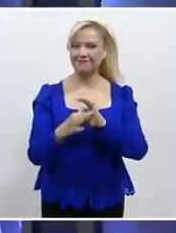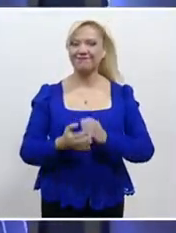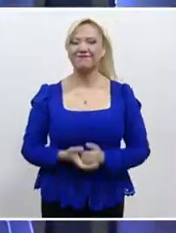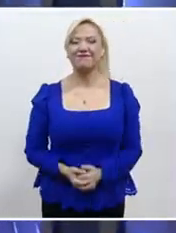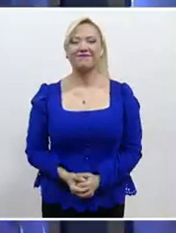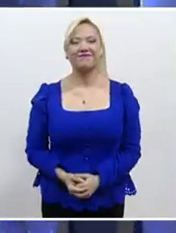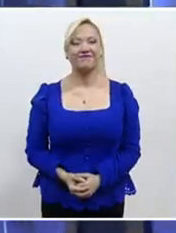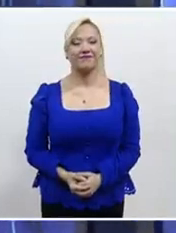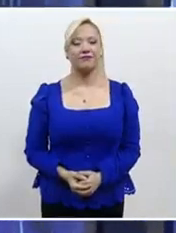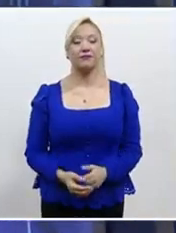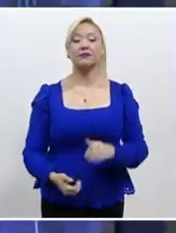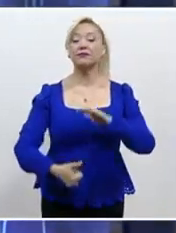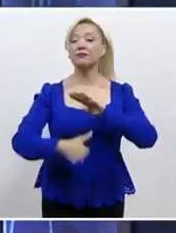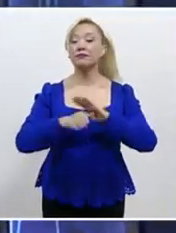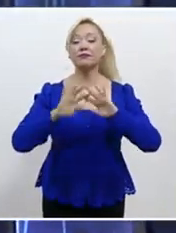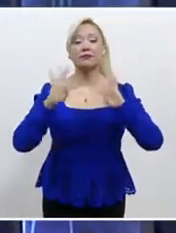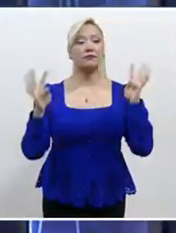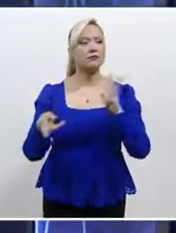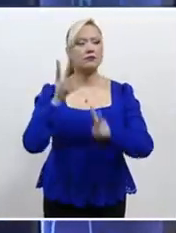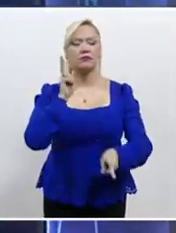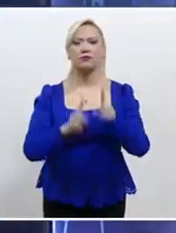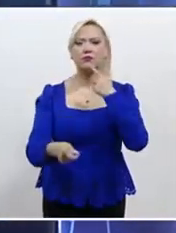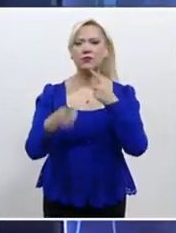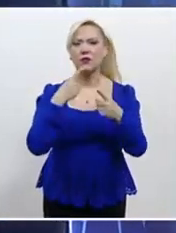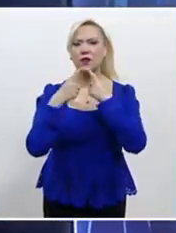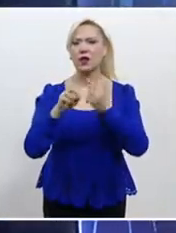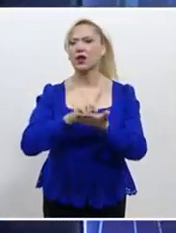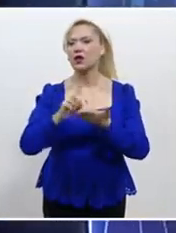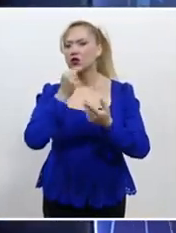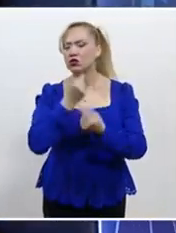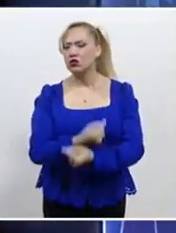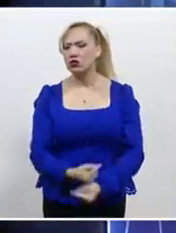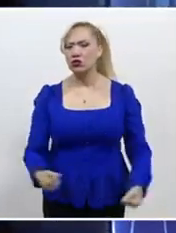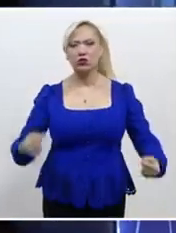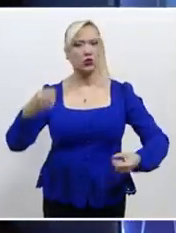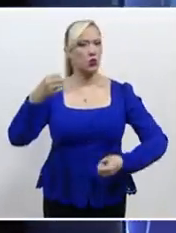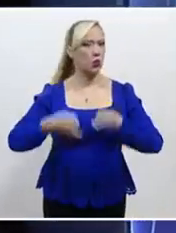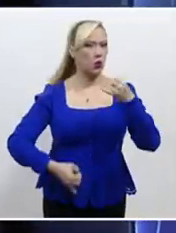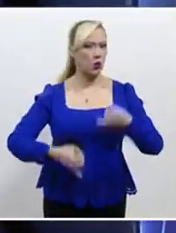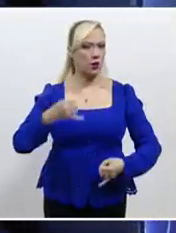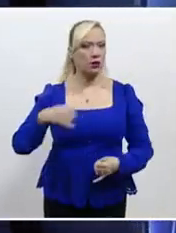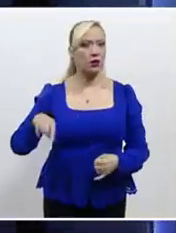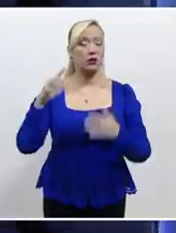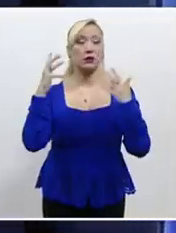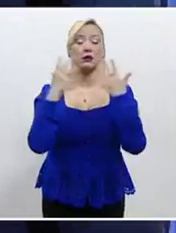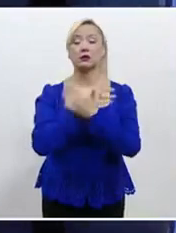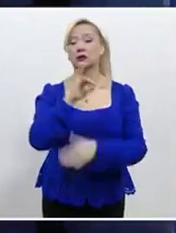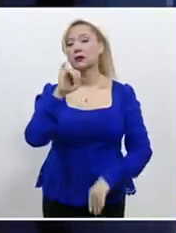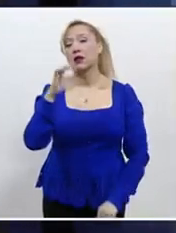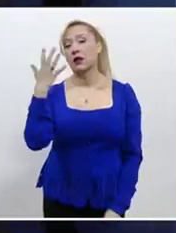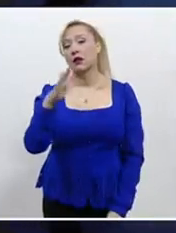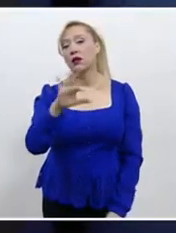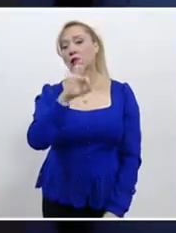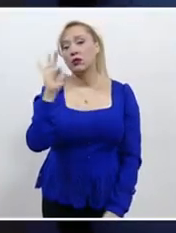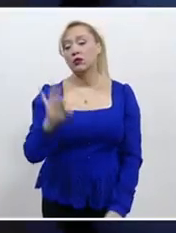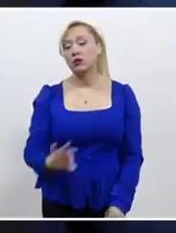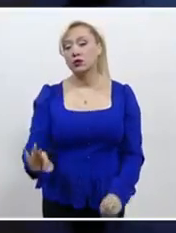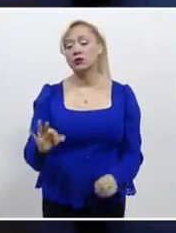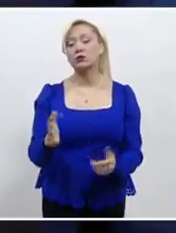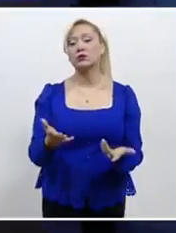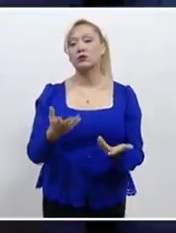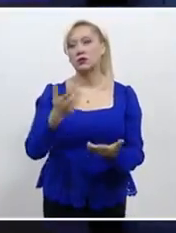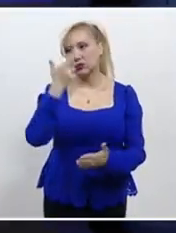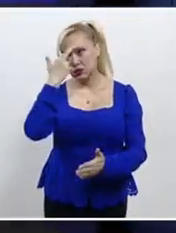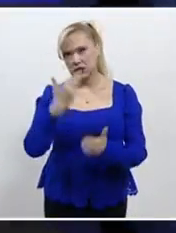Y durante una mesa de diálogo sobre los derechos de los niños, impartidores de justicia reconocieron que sólo el 10% de los